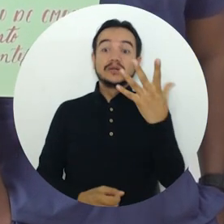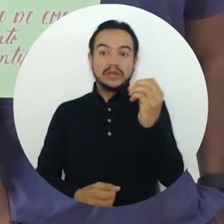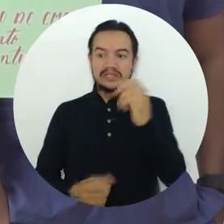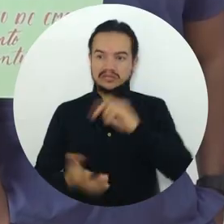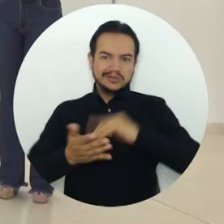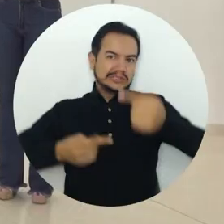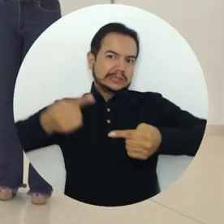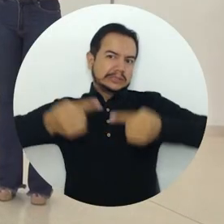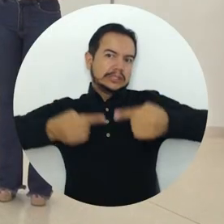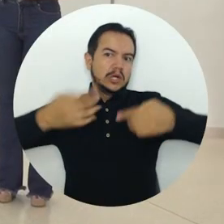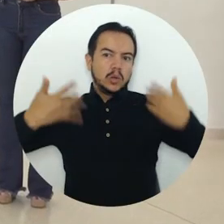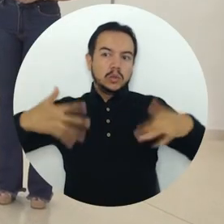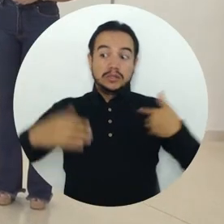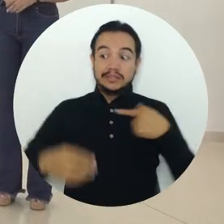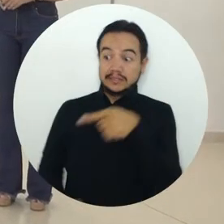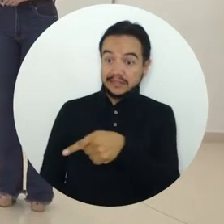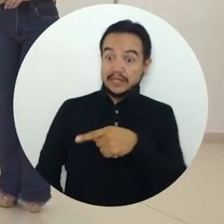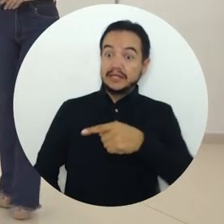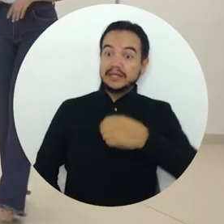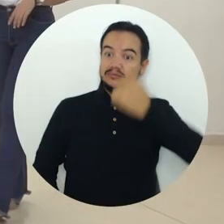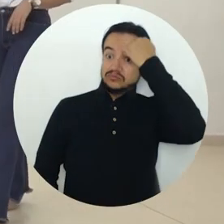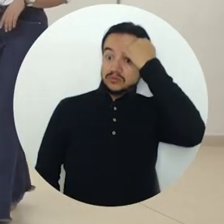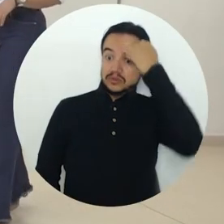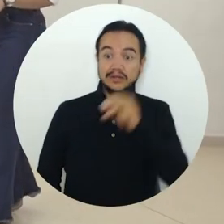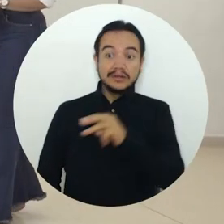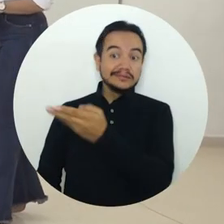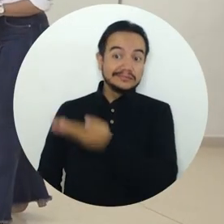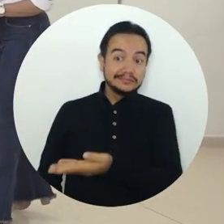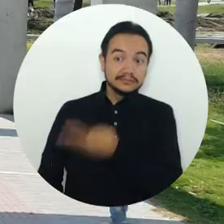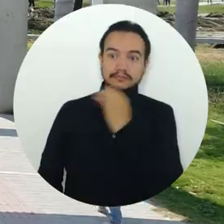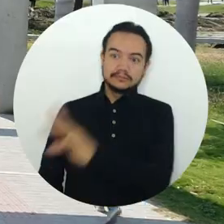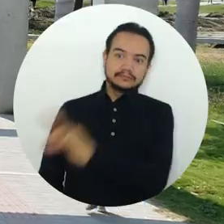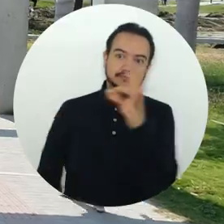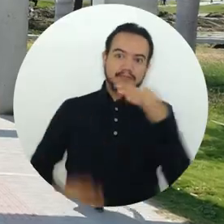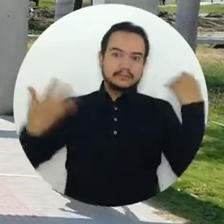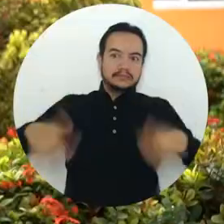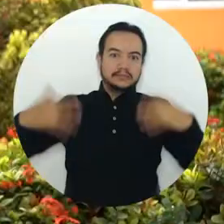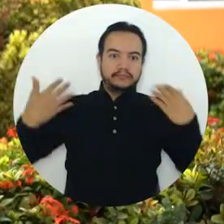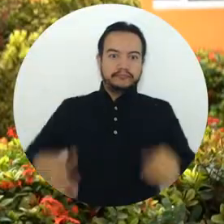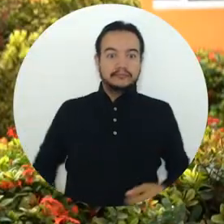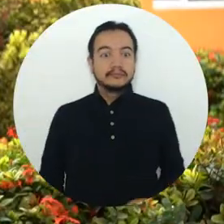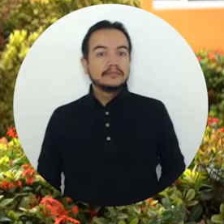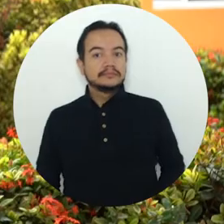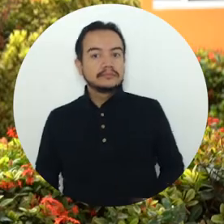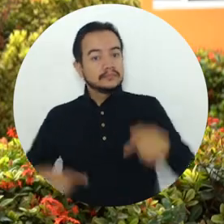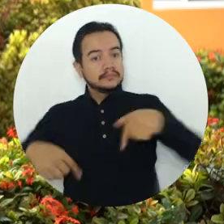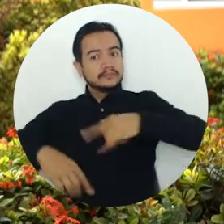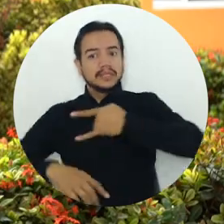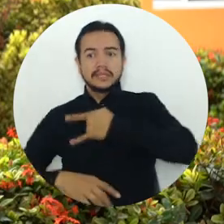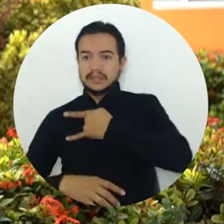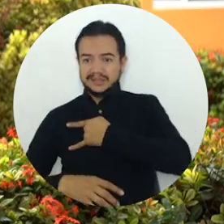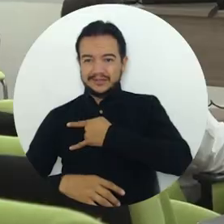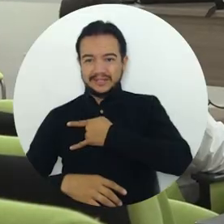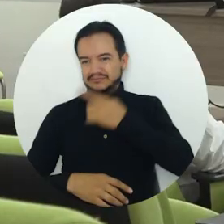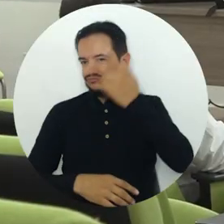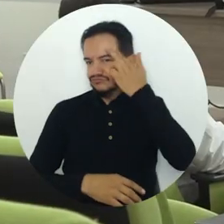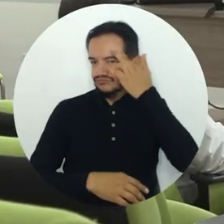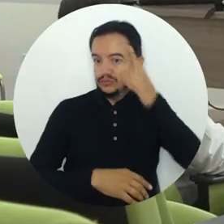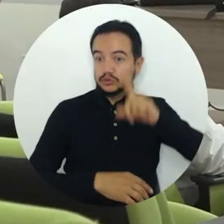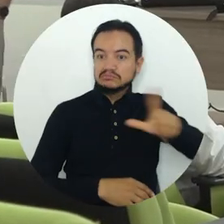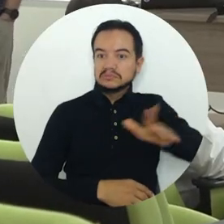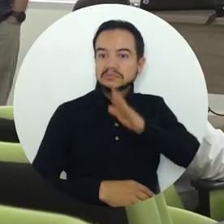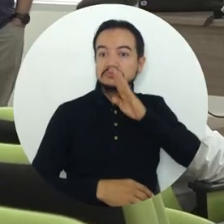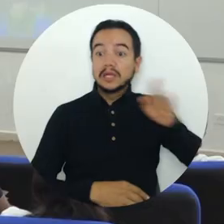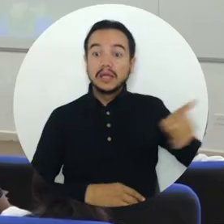competitiva y también digamos que un logro muy importante la profesora Wendy Cervantes. La universidad, en cabeza del rector Pablo Vera Salazar, está